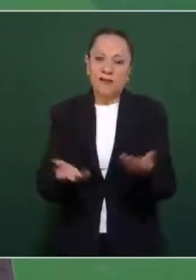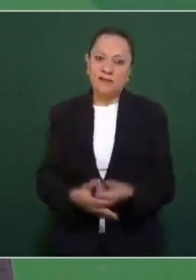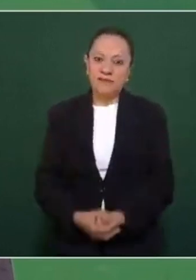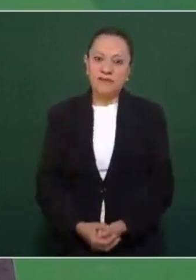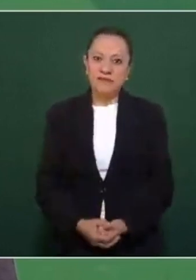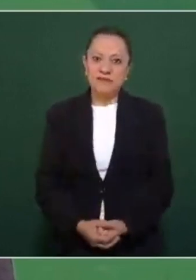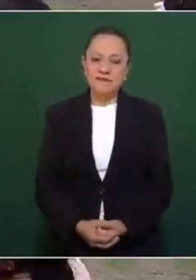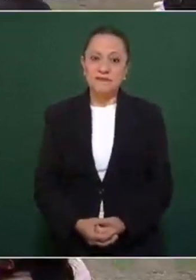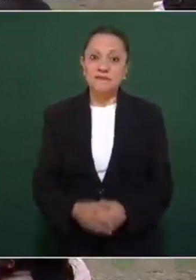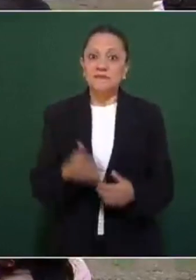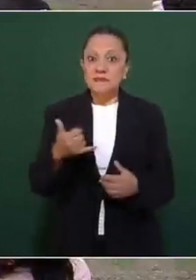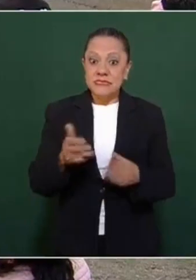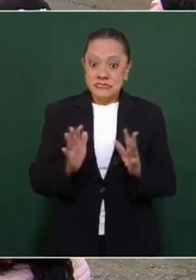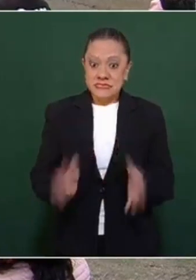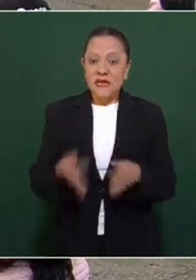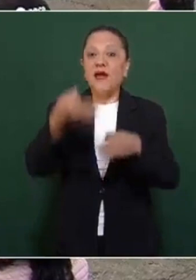Y al final,